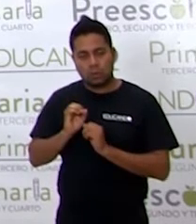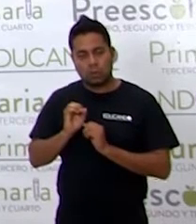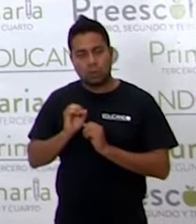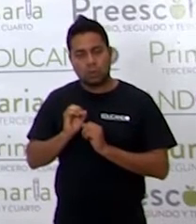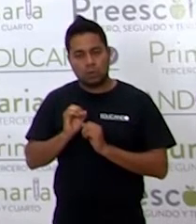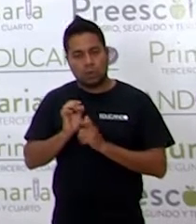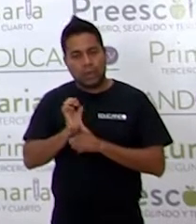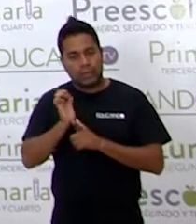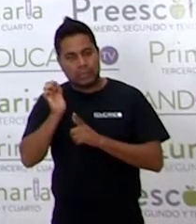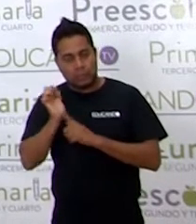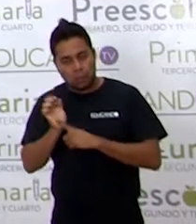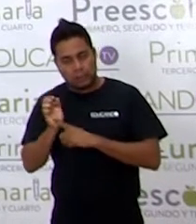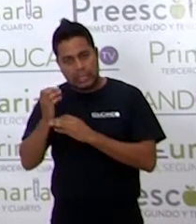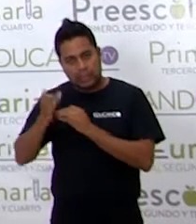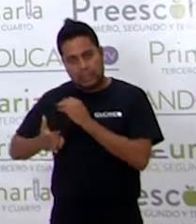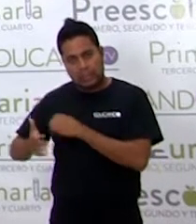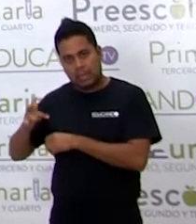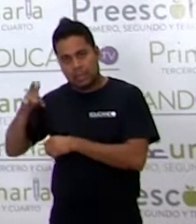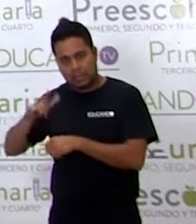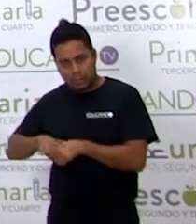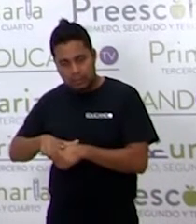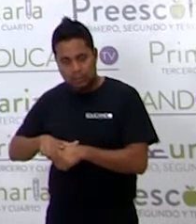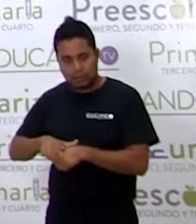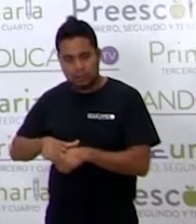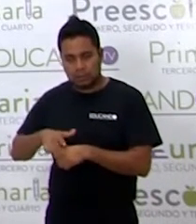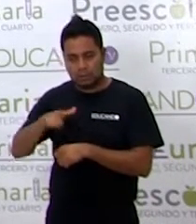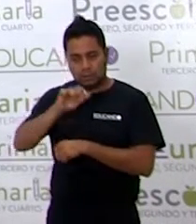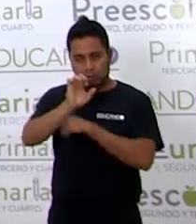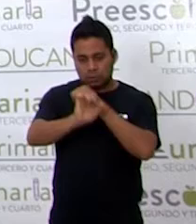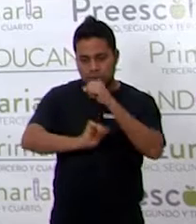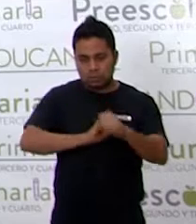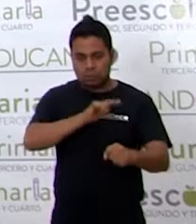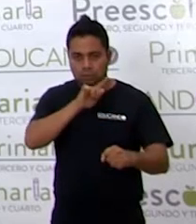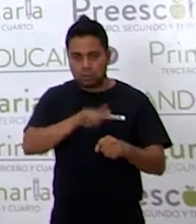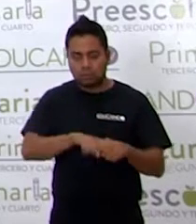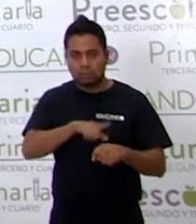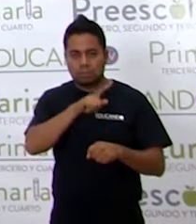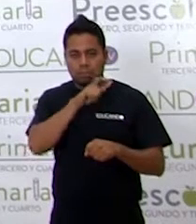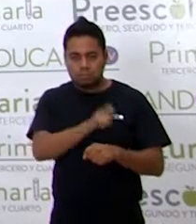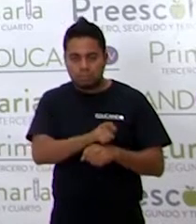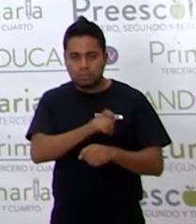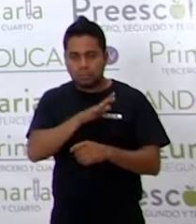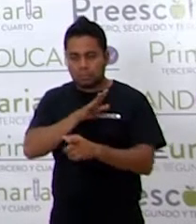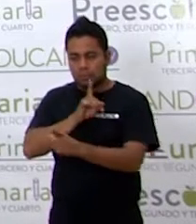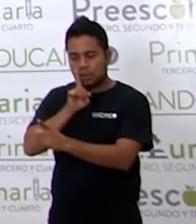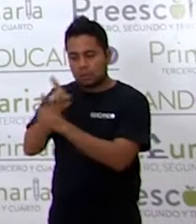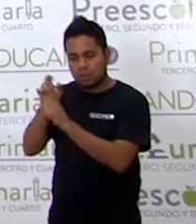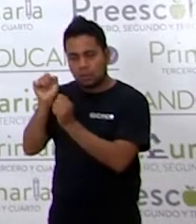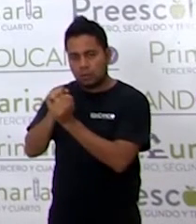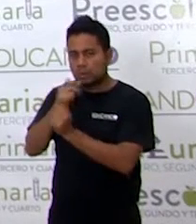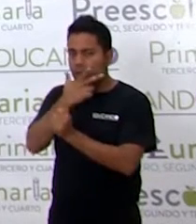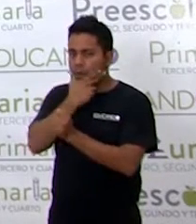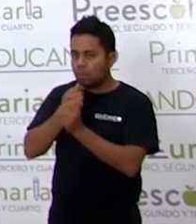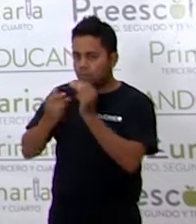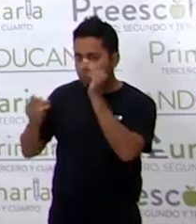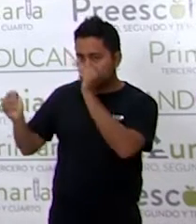finalmente Los animales se encontraron al señor del monte.